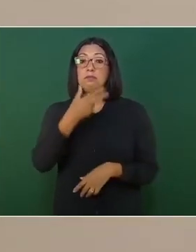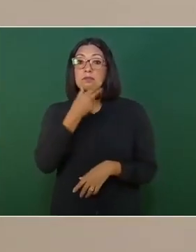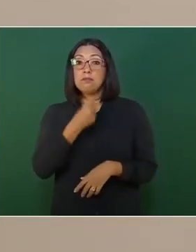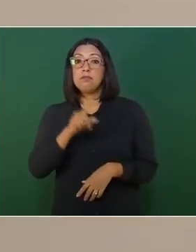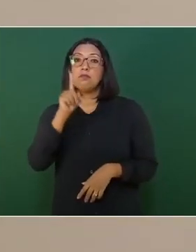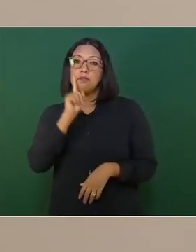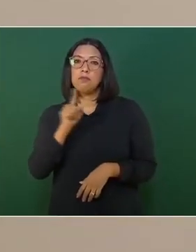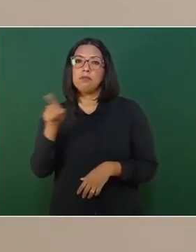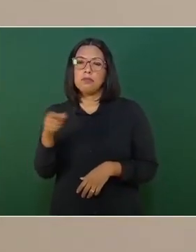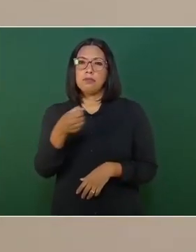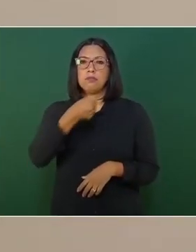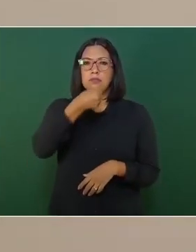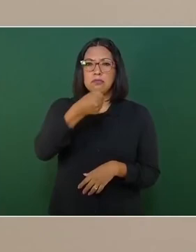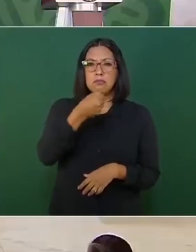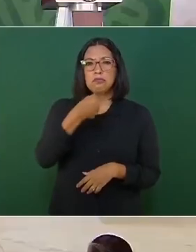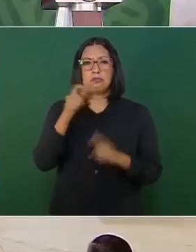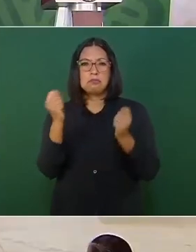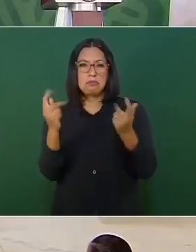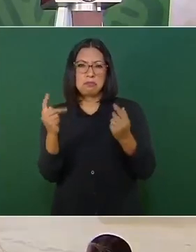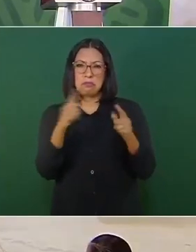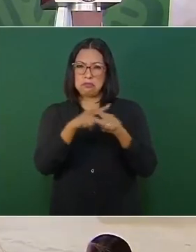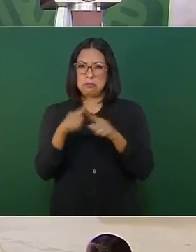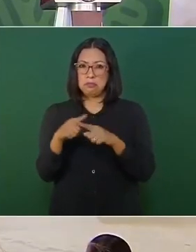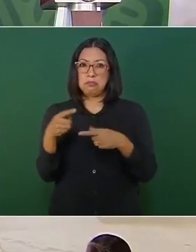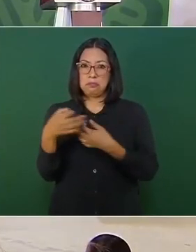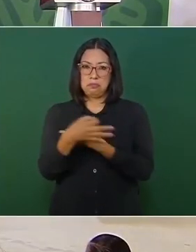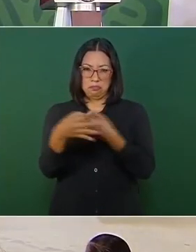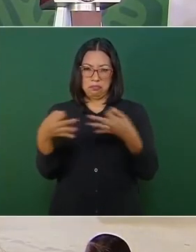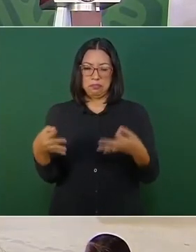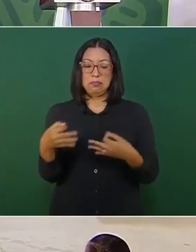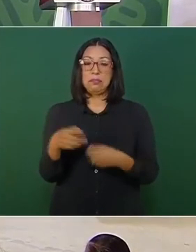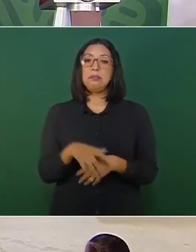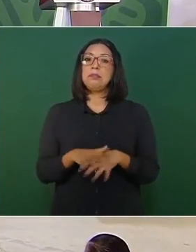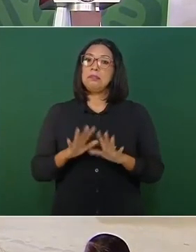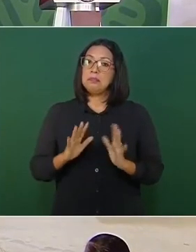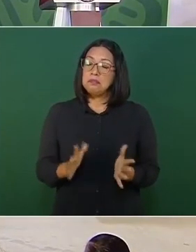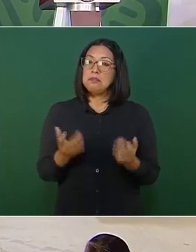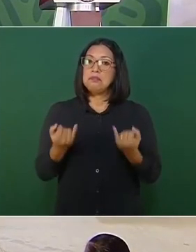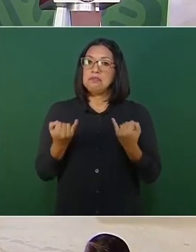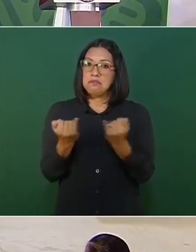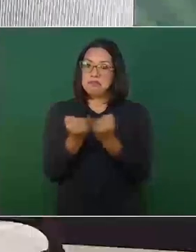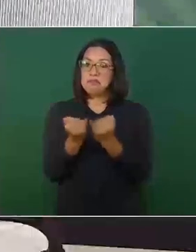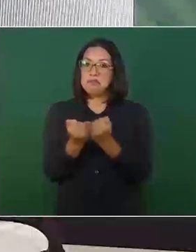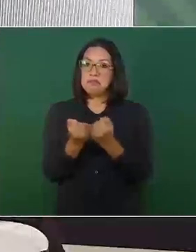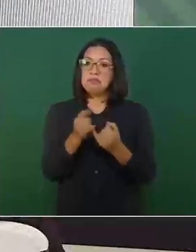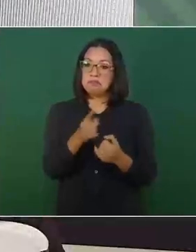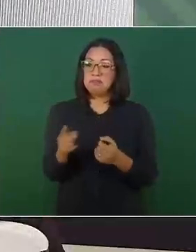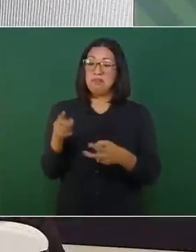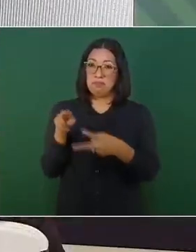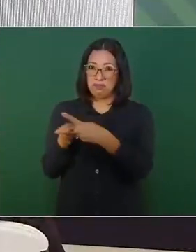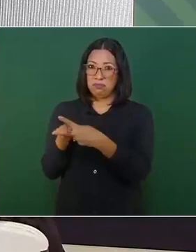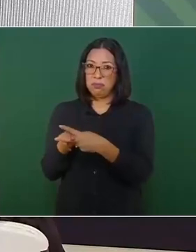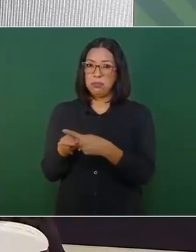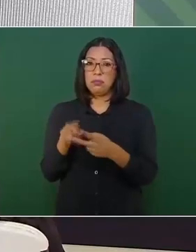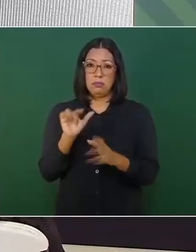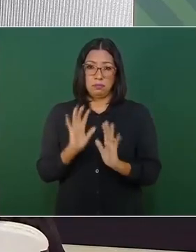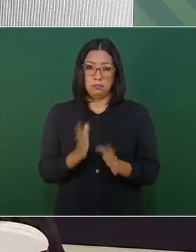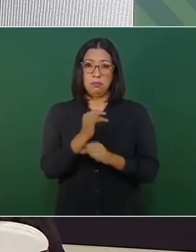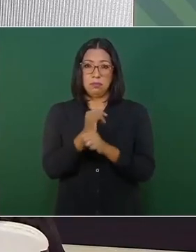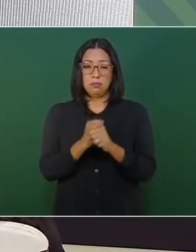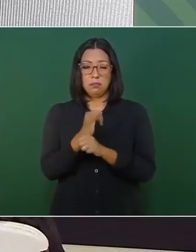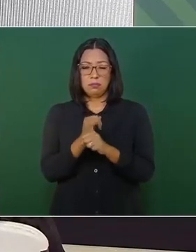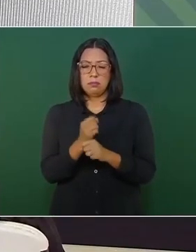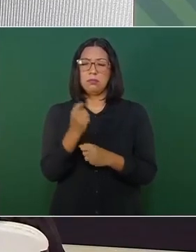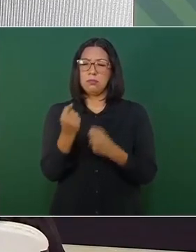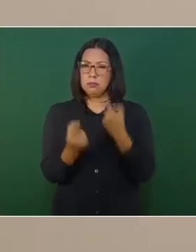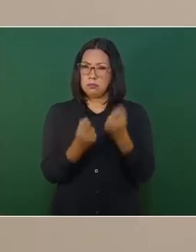periodistas, que son 13 casos en este año, se sigue en la etapa de investigación complementaria y pendientes de